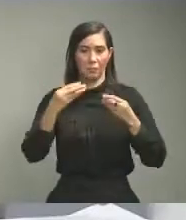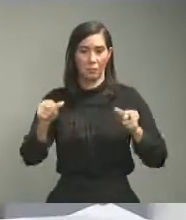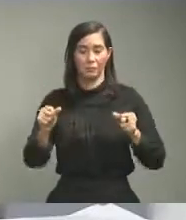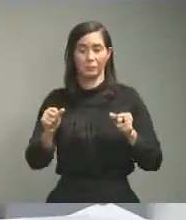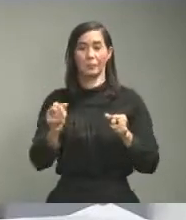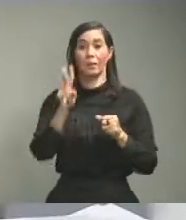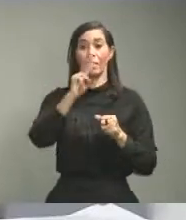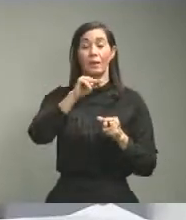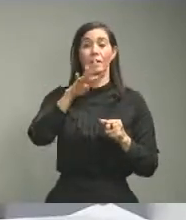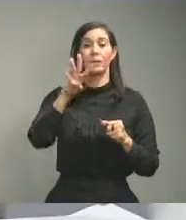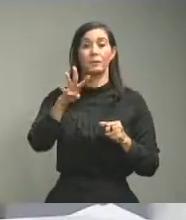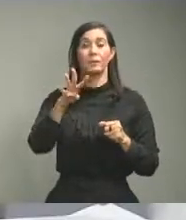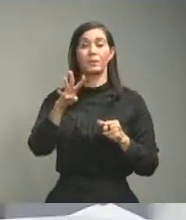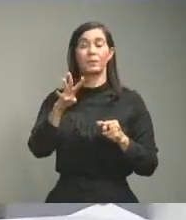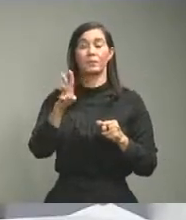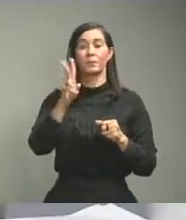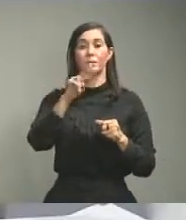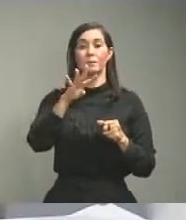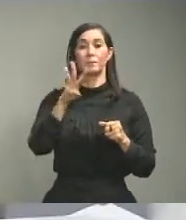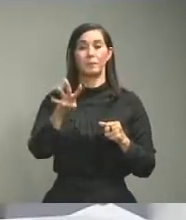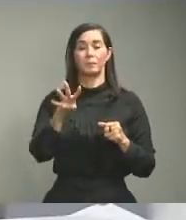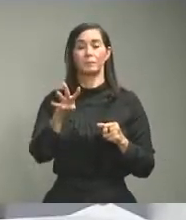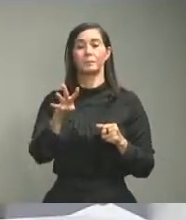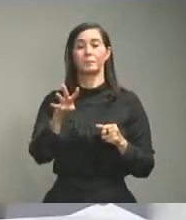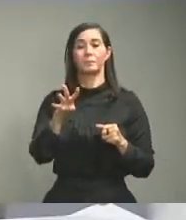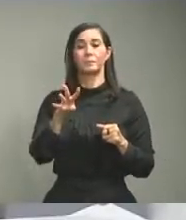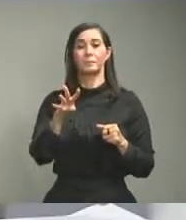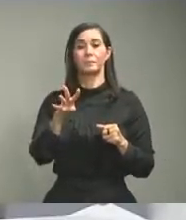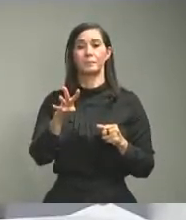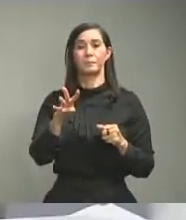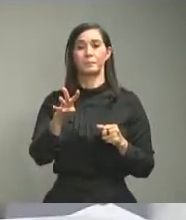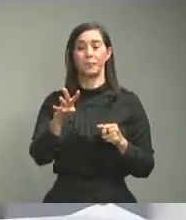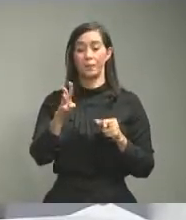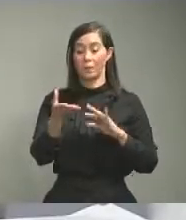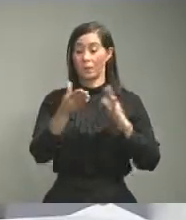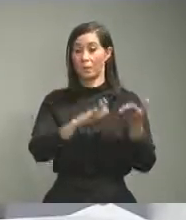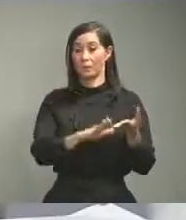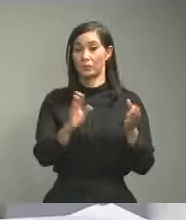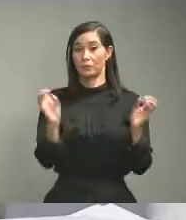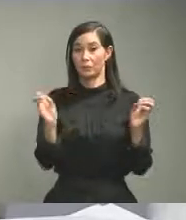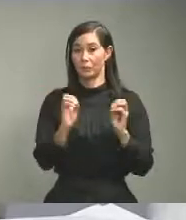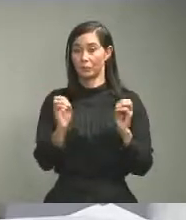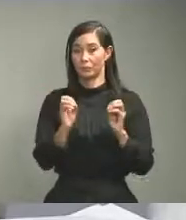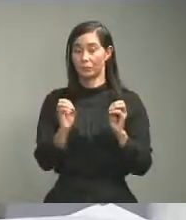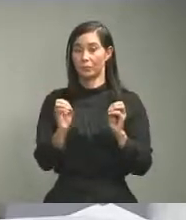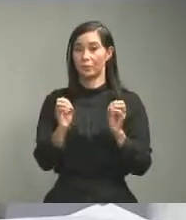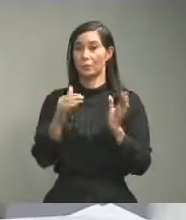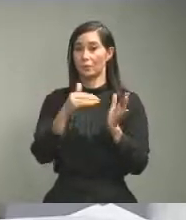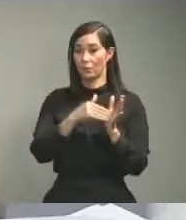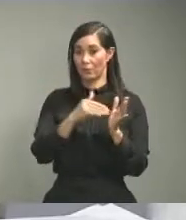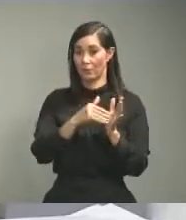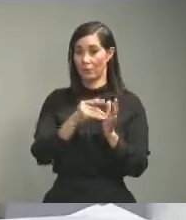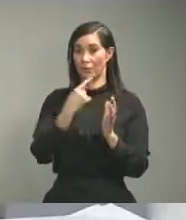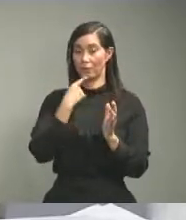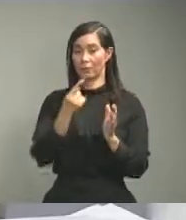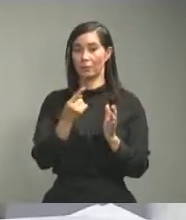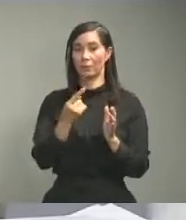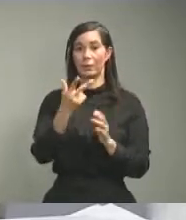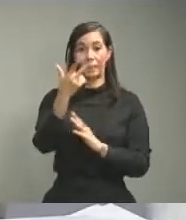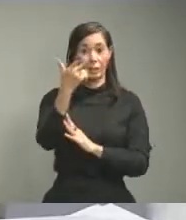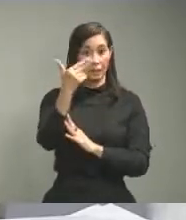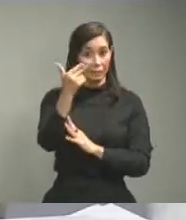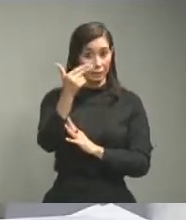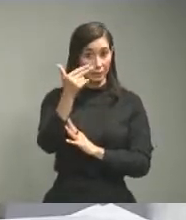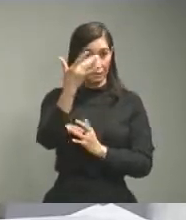recuperaciones y 0 fallecimientos y 0 rectifico 13